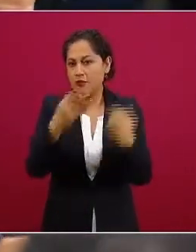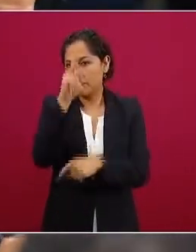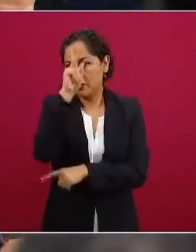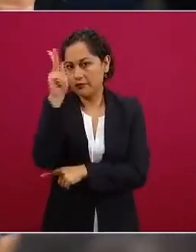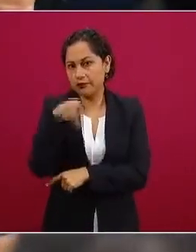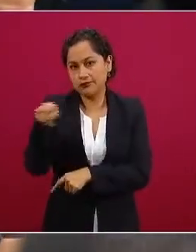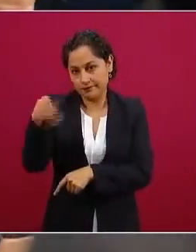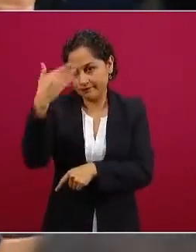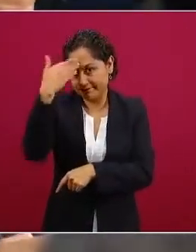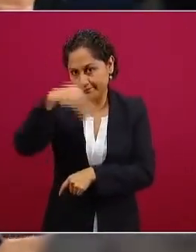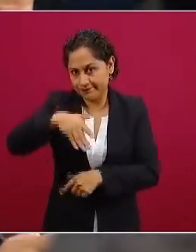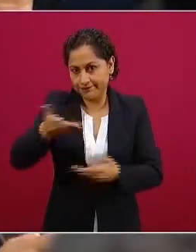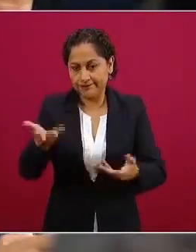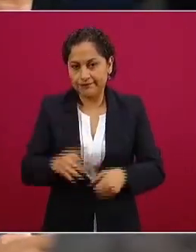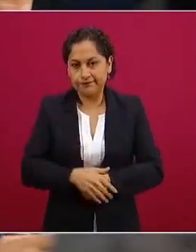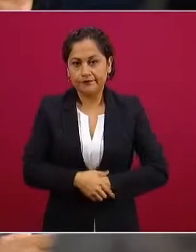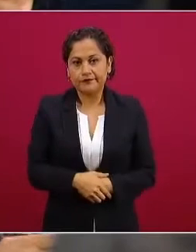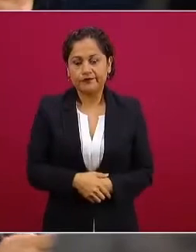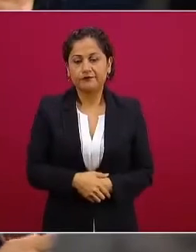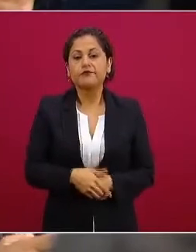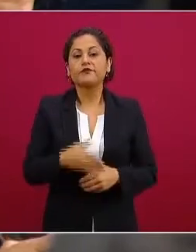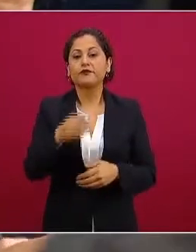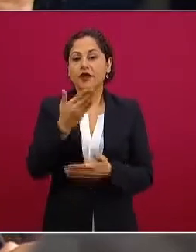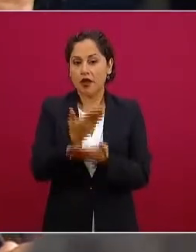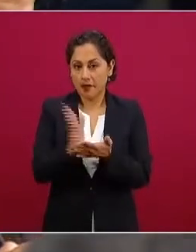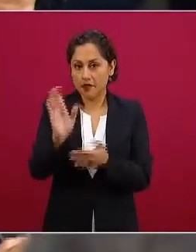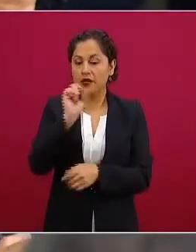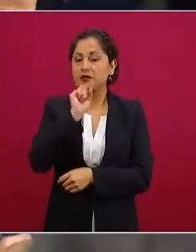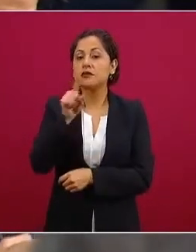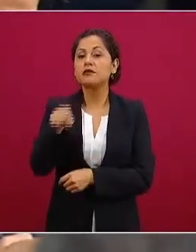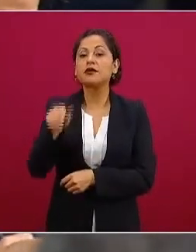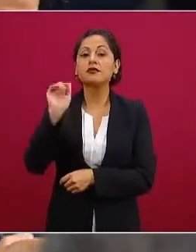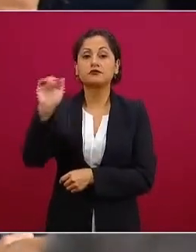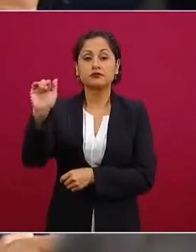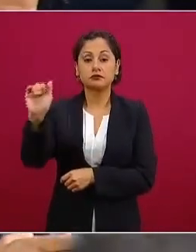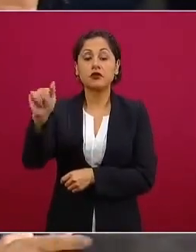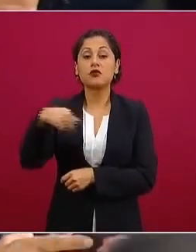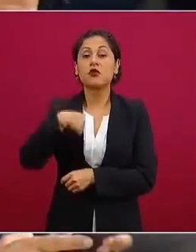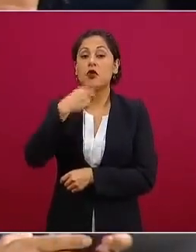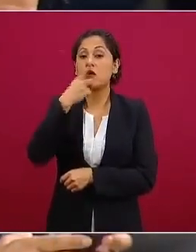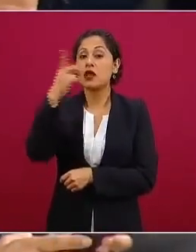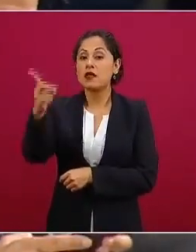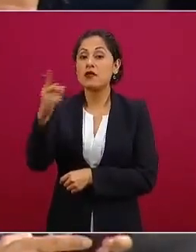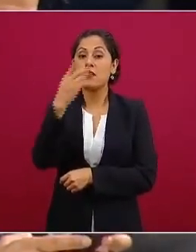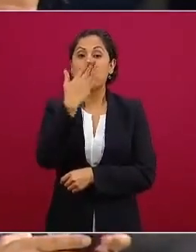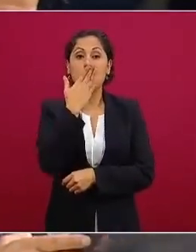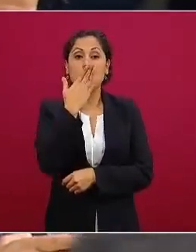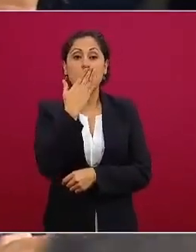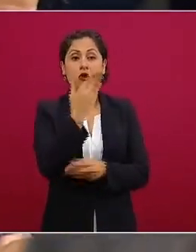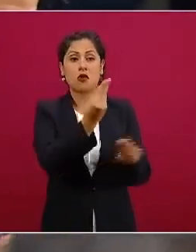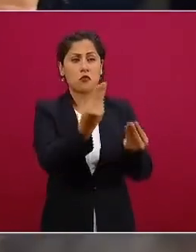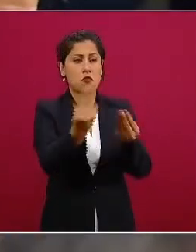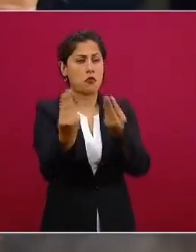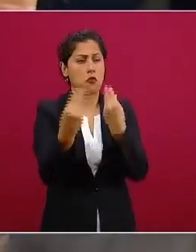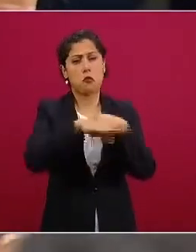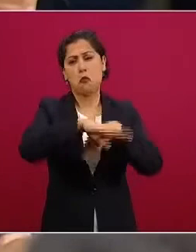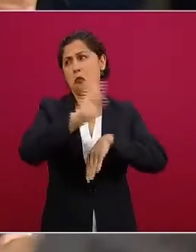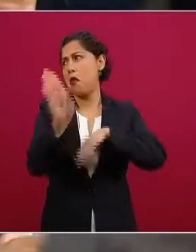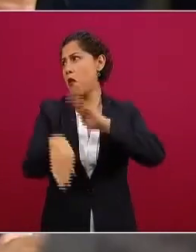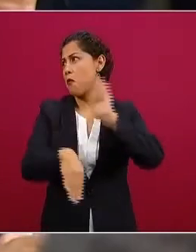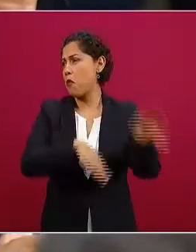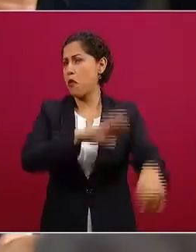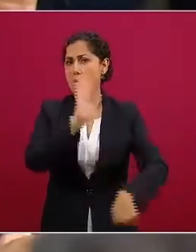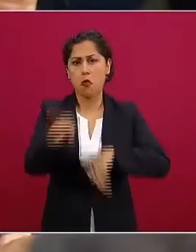y este y nada más decirle también que en Sonora están muchos muertos hay muchos muertos y